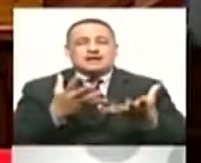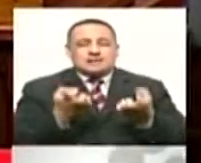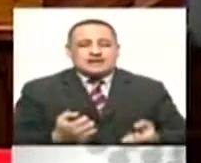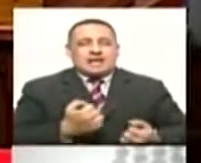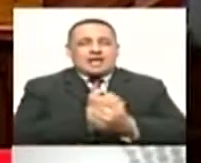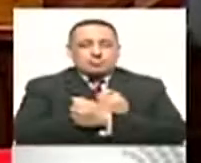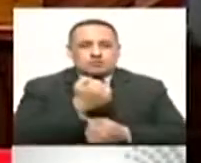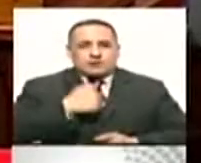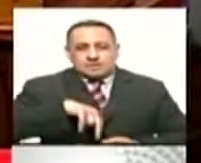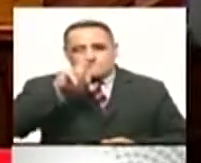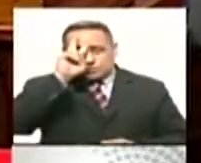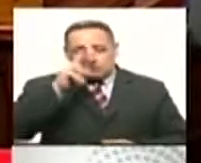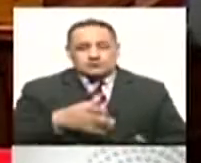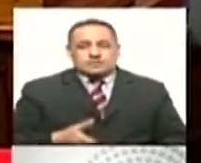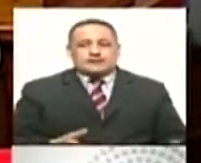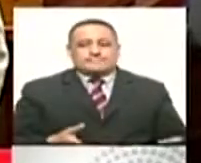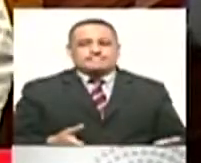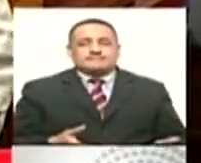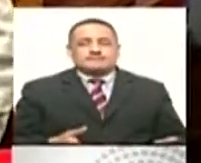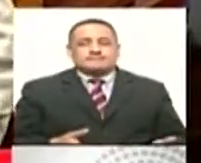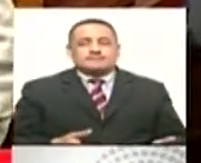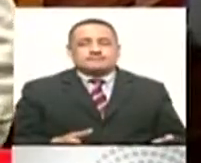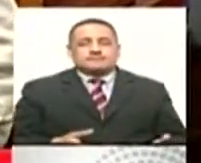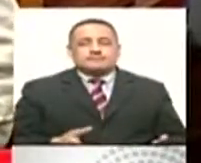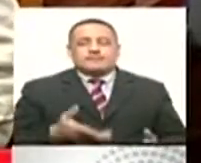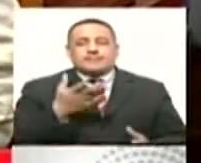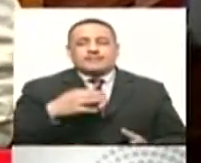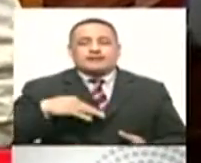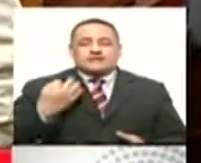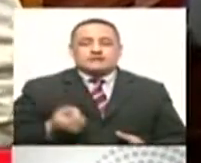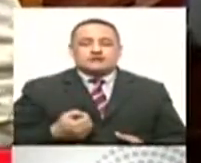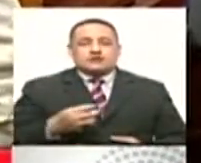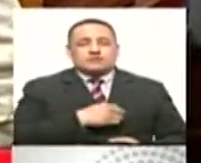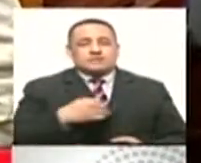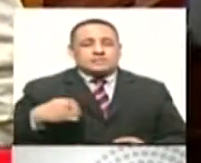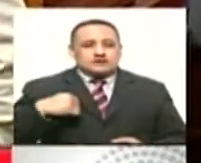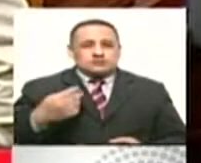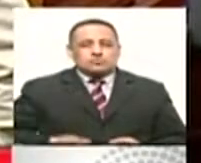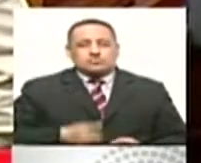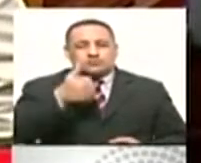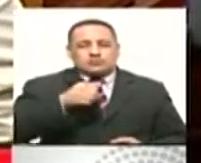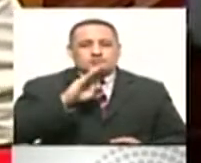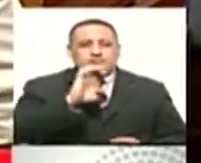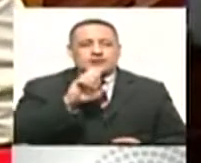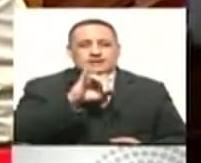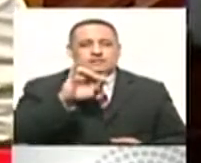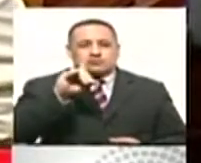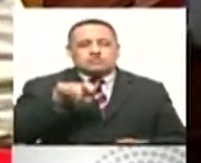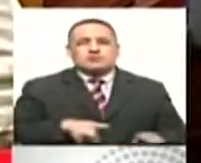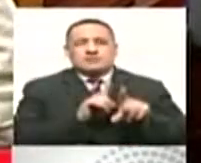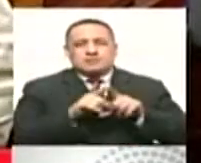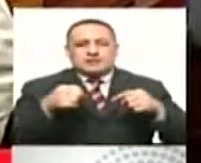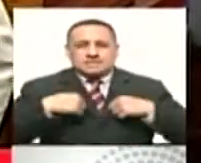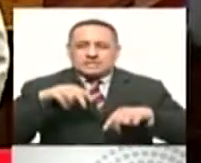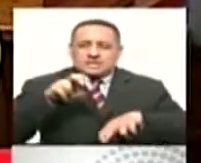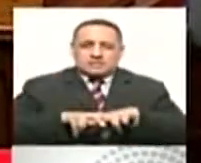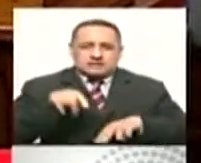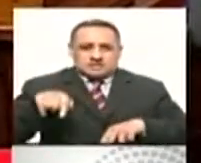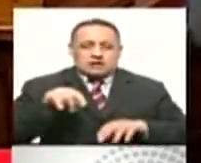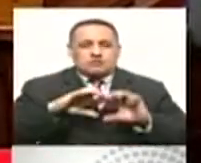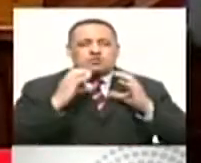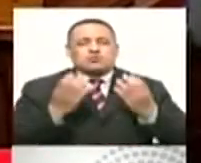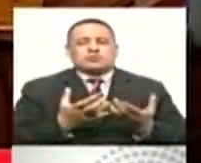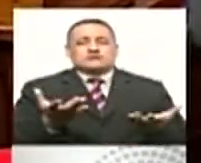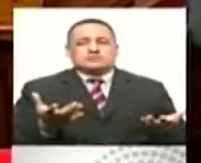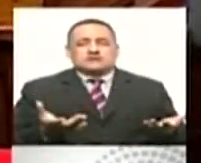adolescencia ha sufrido muchísimo durante la pandemia, los problemas socioemocionales, los problemas de conocimiento